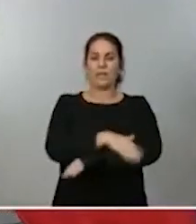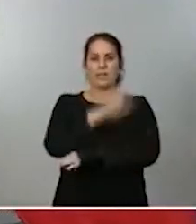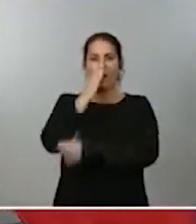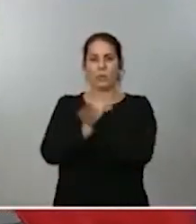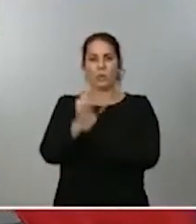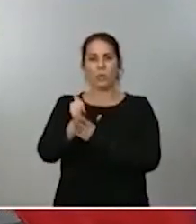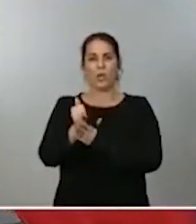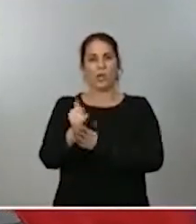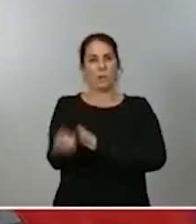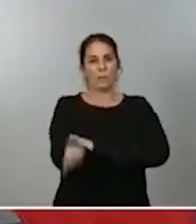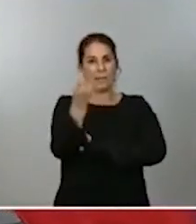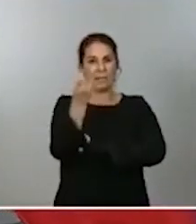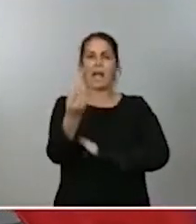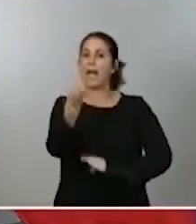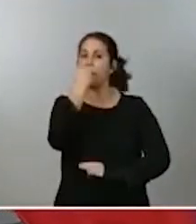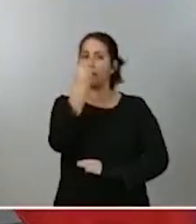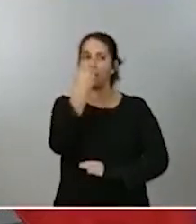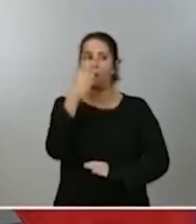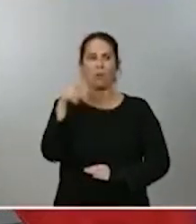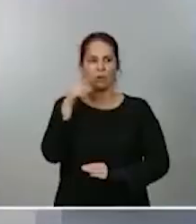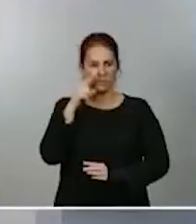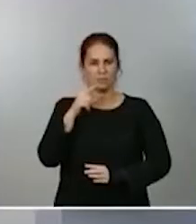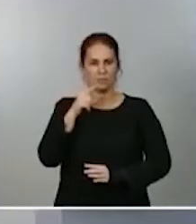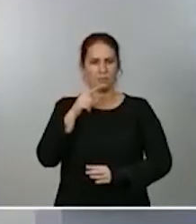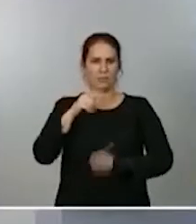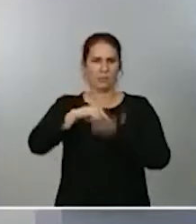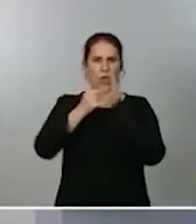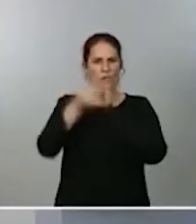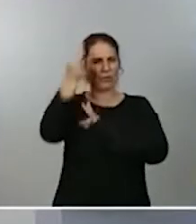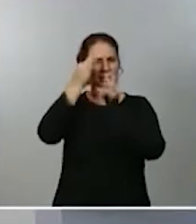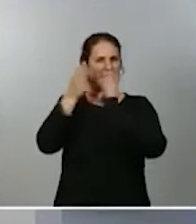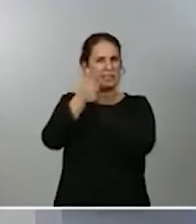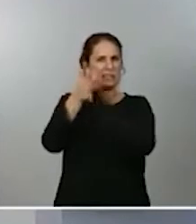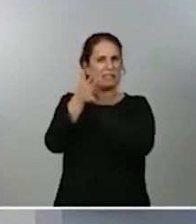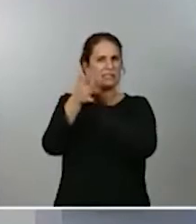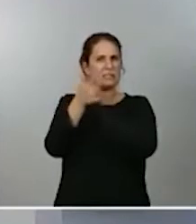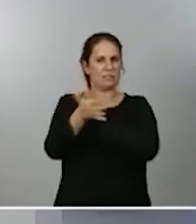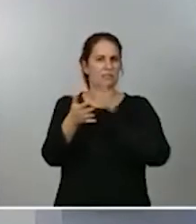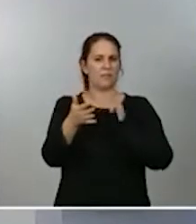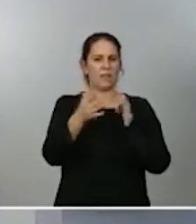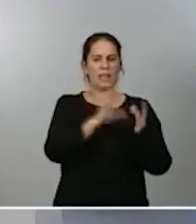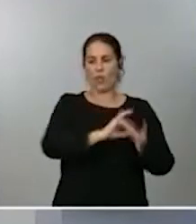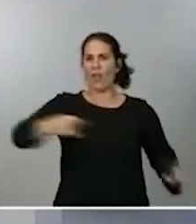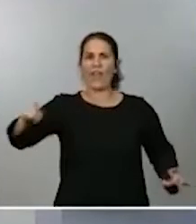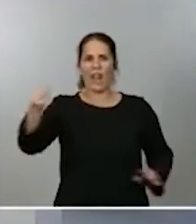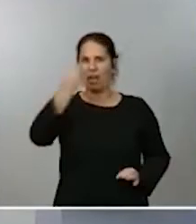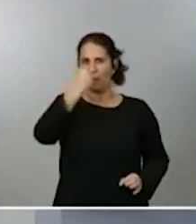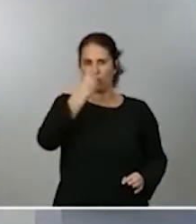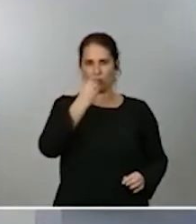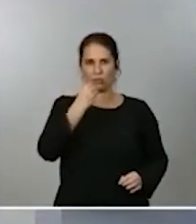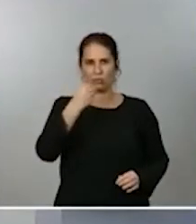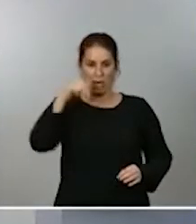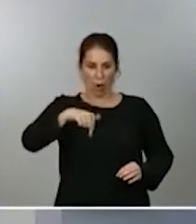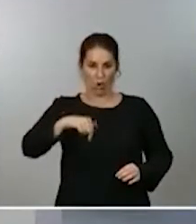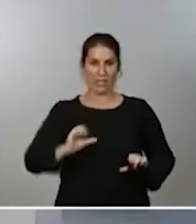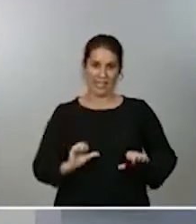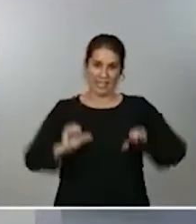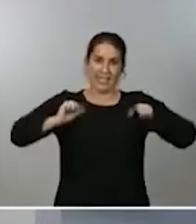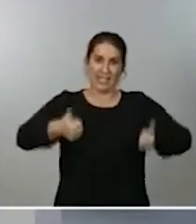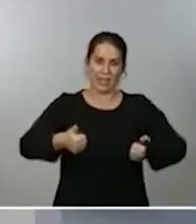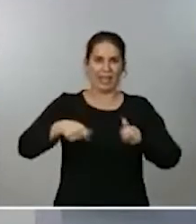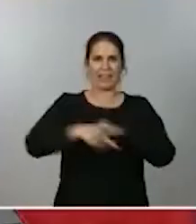dará detalles de este proyecto de ley de cadena alimentaria que inicia en el día de hoy su trámite